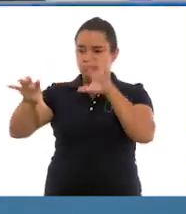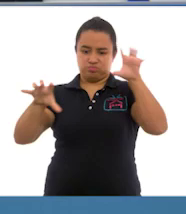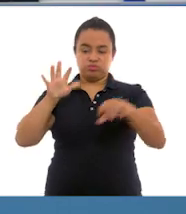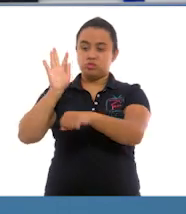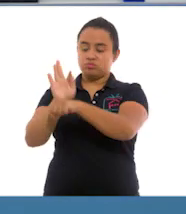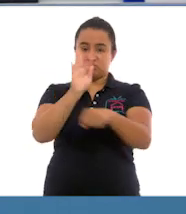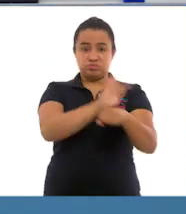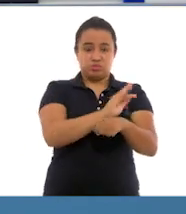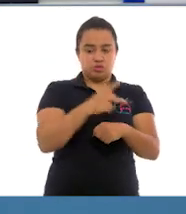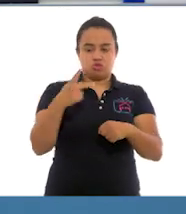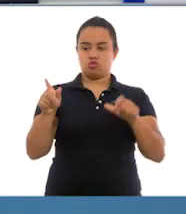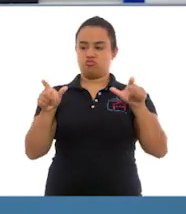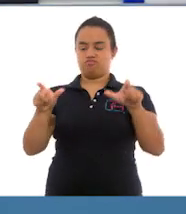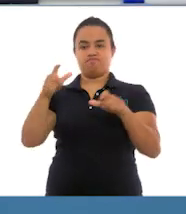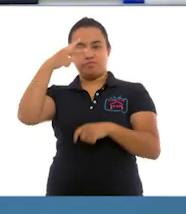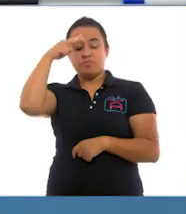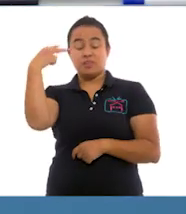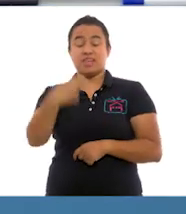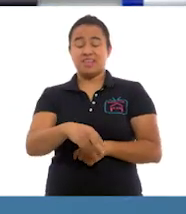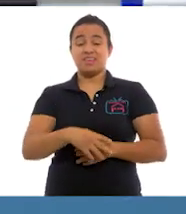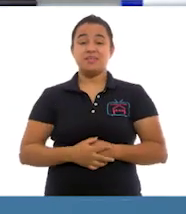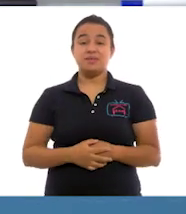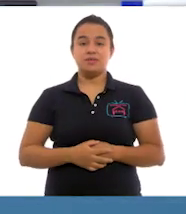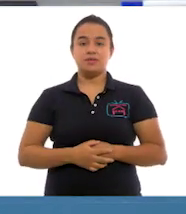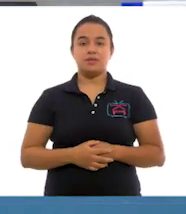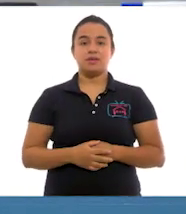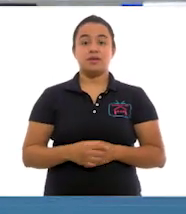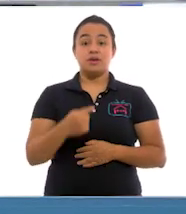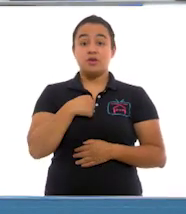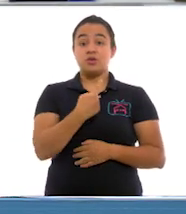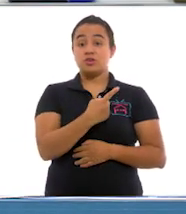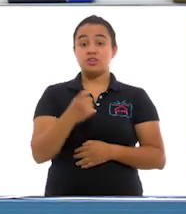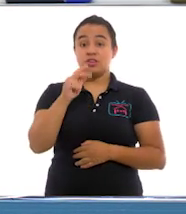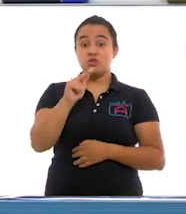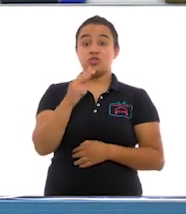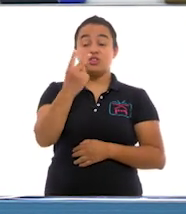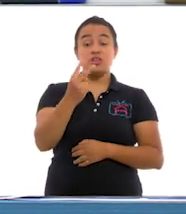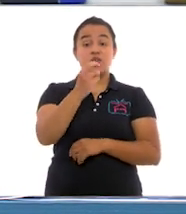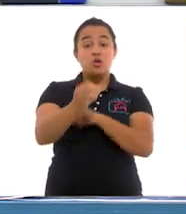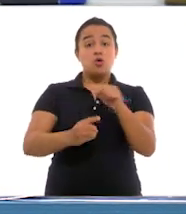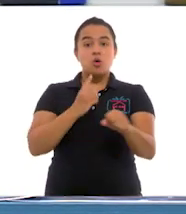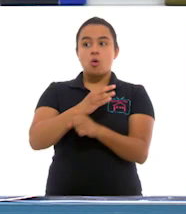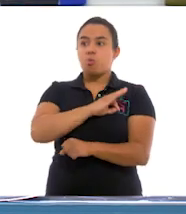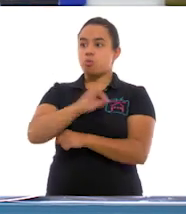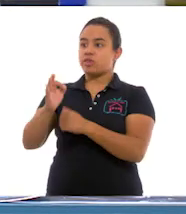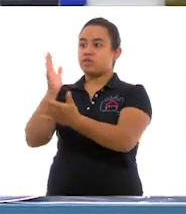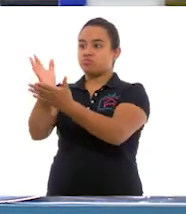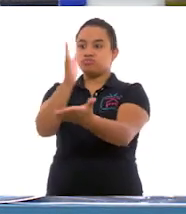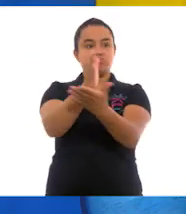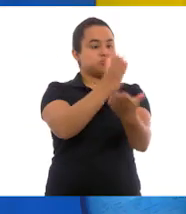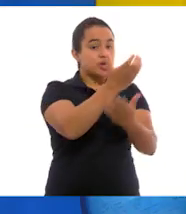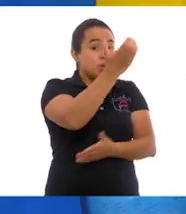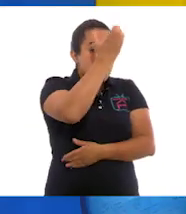México. ¿Saben qué? Tengo 182 oportunidades de conocer algunas.